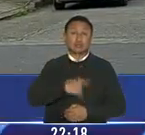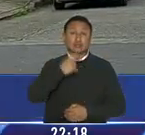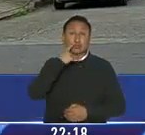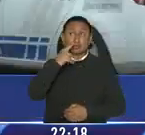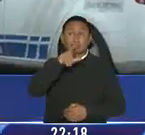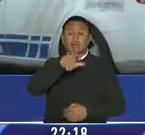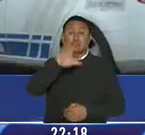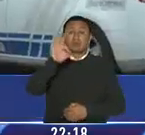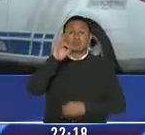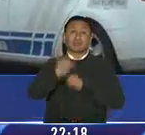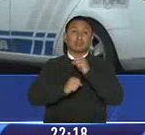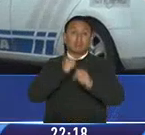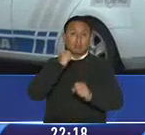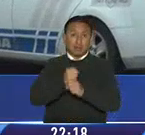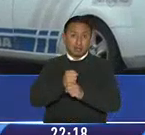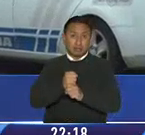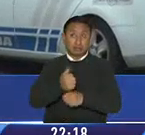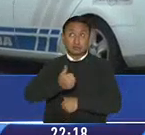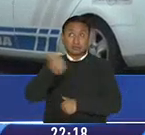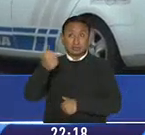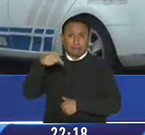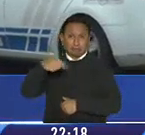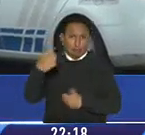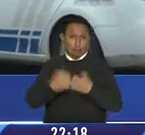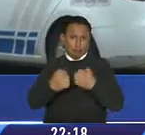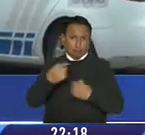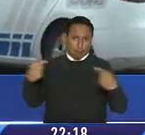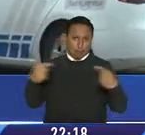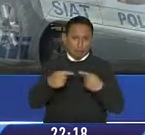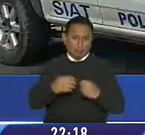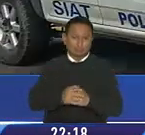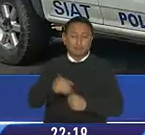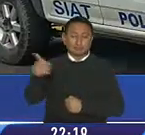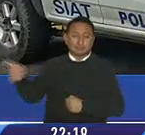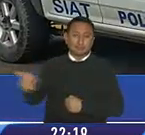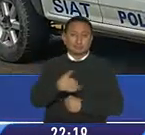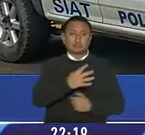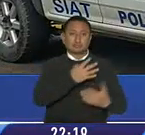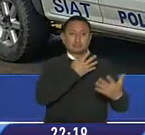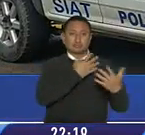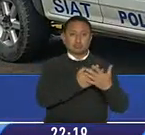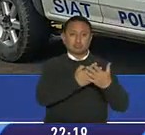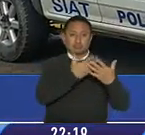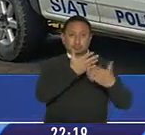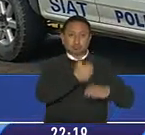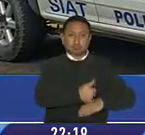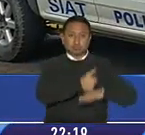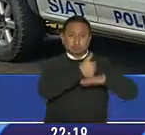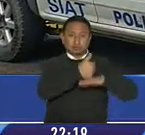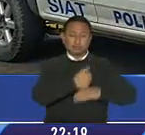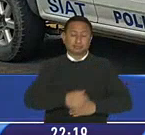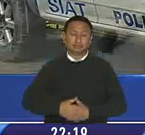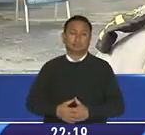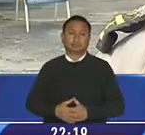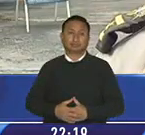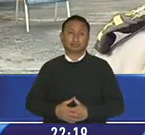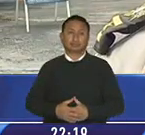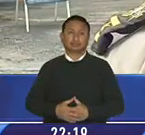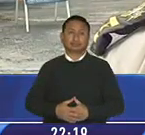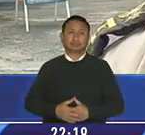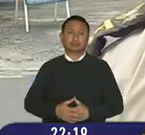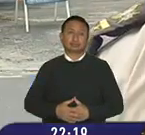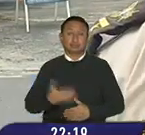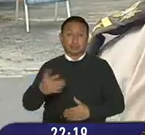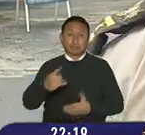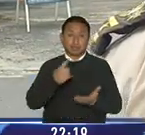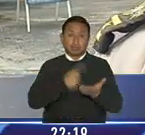39 años quien era parte del conflicto. Él fue detenido en flagrancia y puesto a órdenes de las autoridades. Se dio la